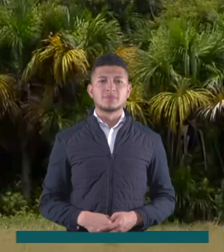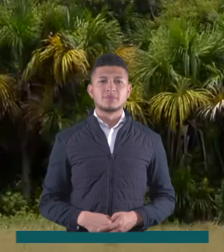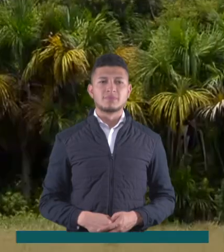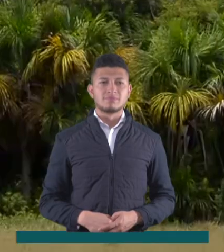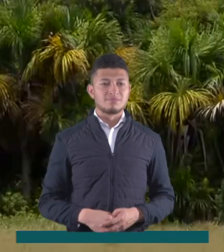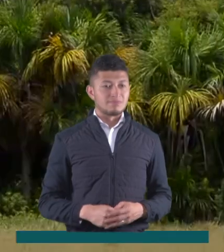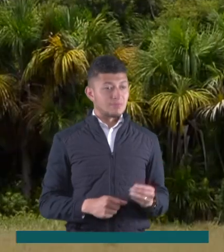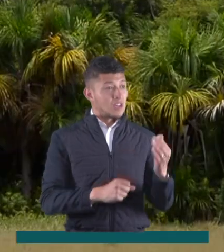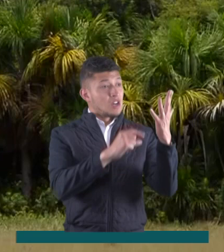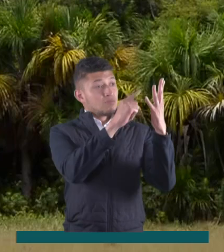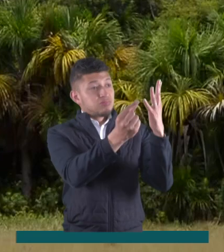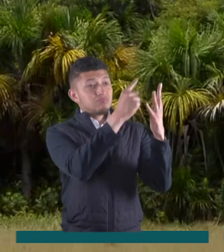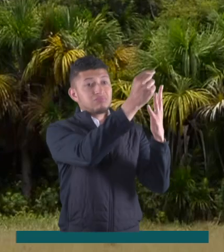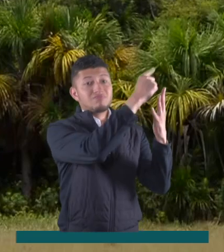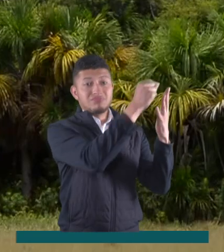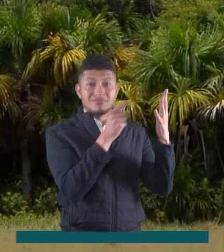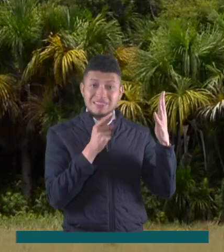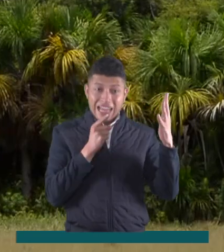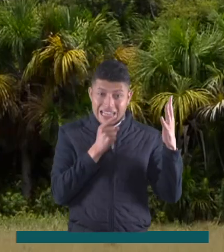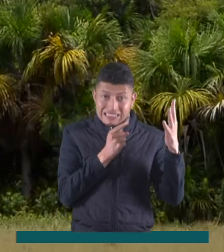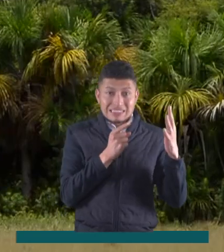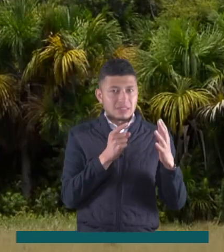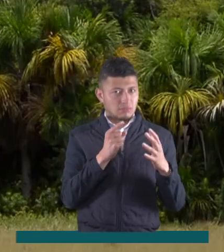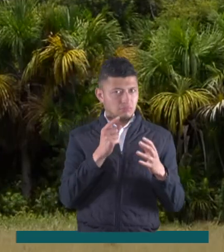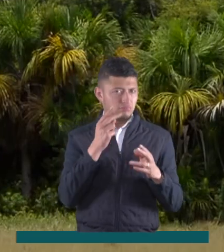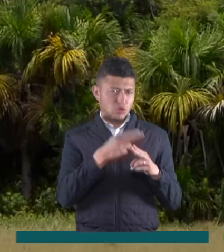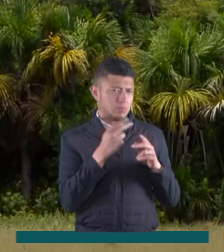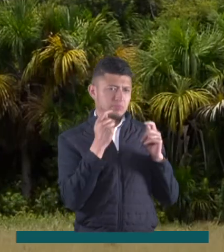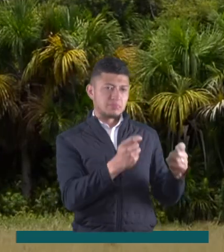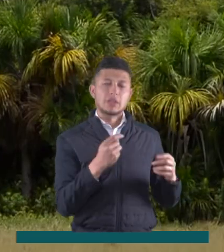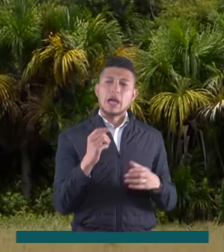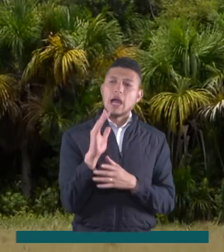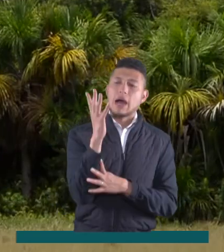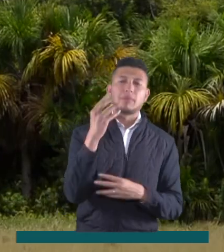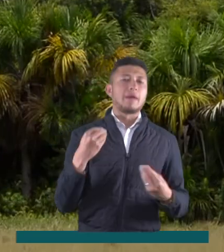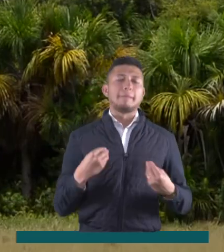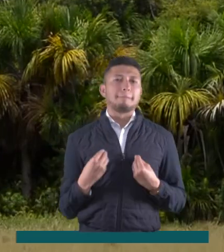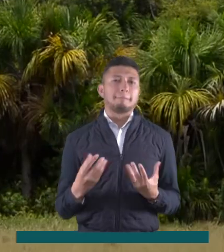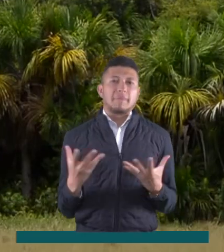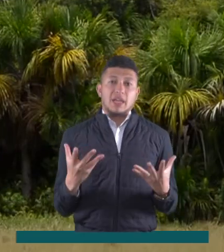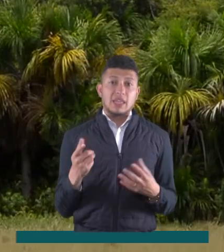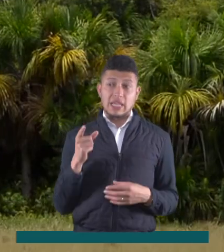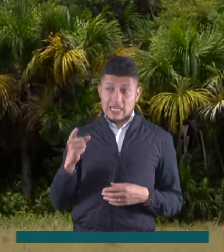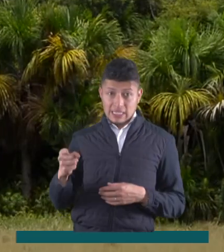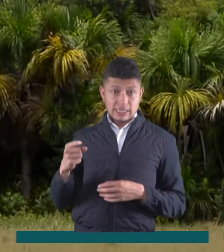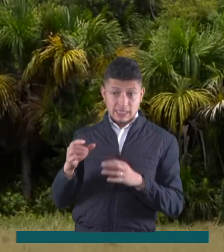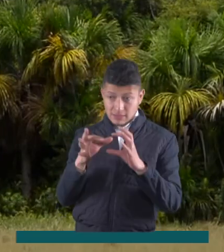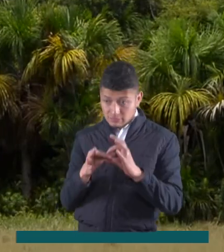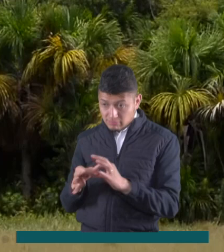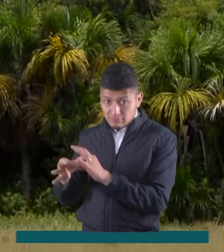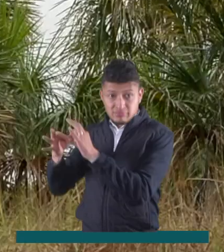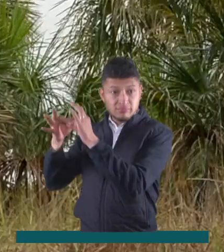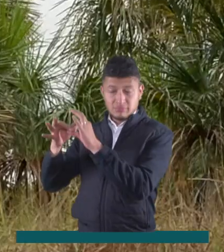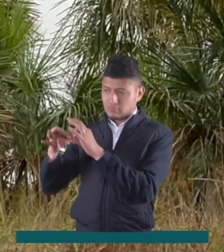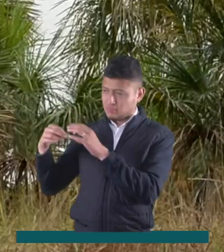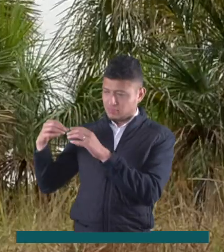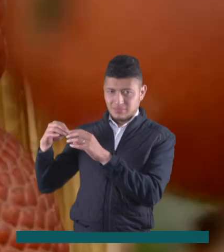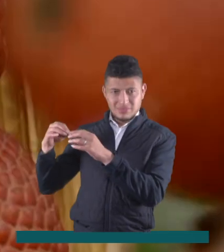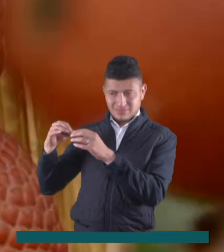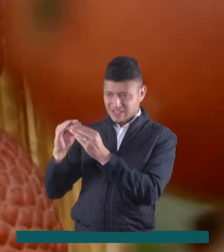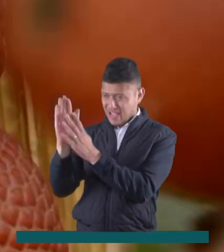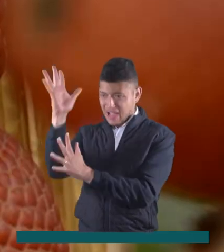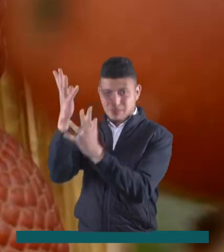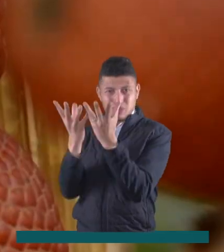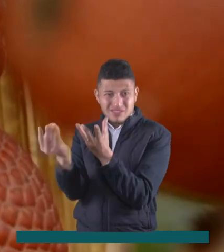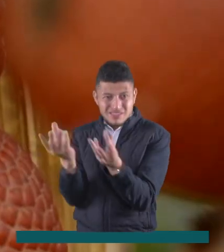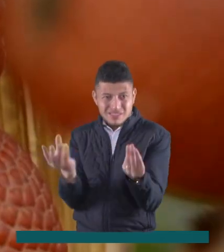La palma de moriche conocida como el árbol de la vida es una especie de palmera perteneciente a la familia Arecaceae. Es